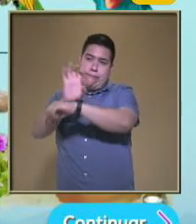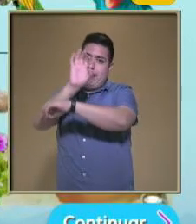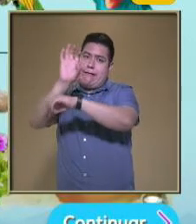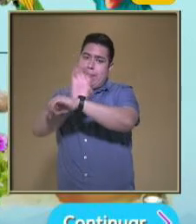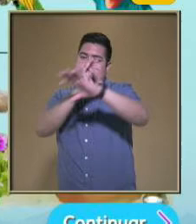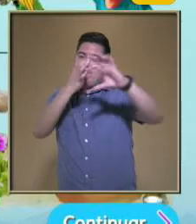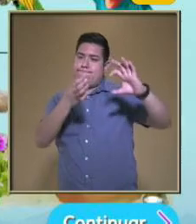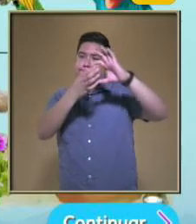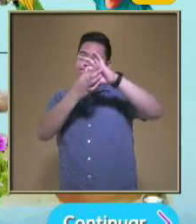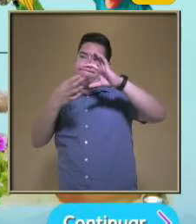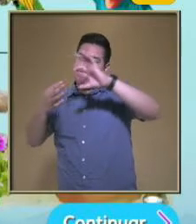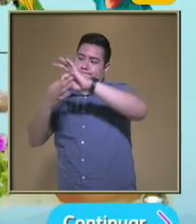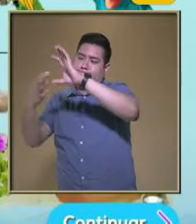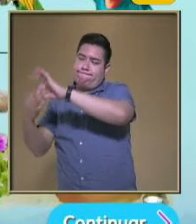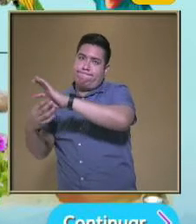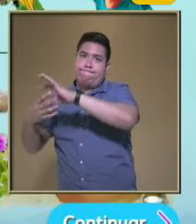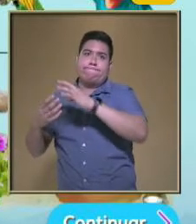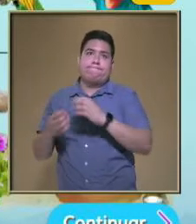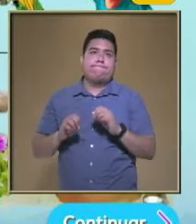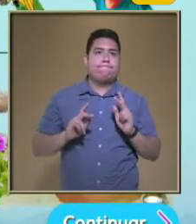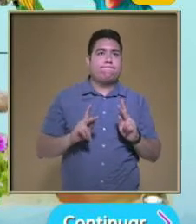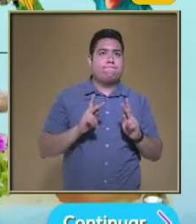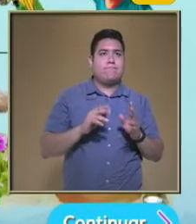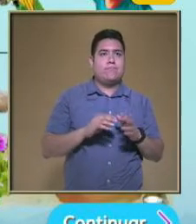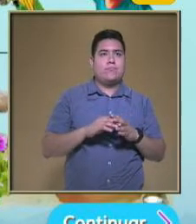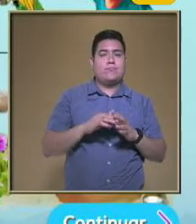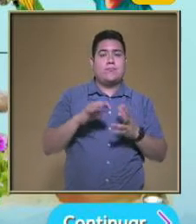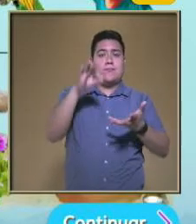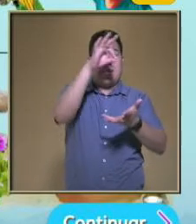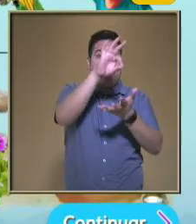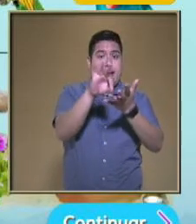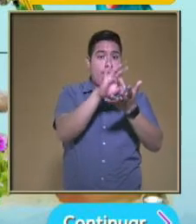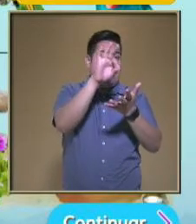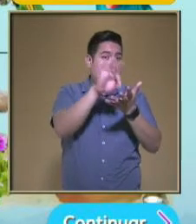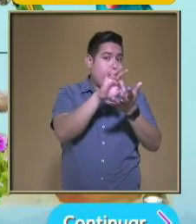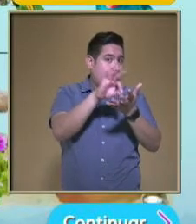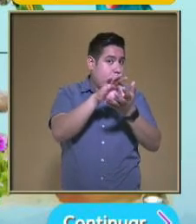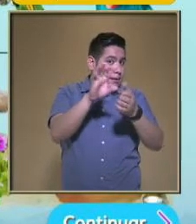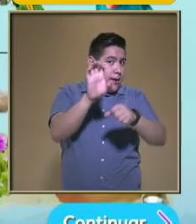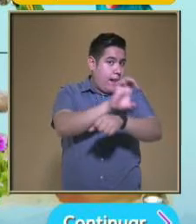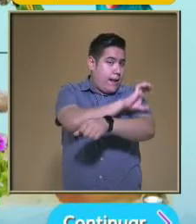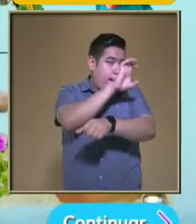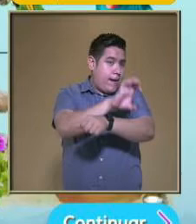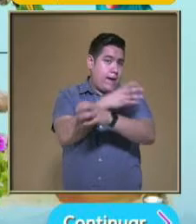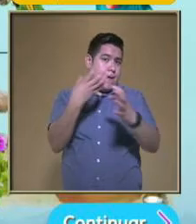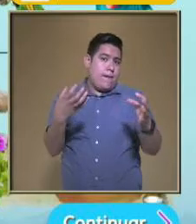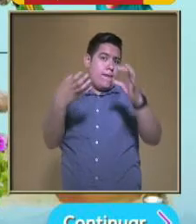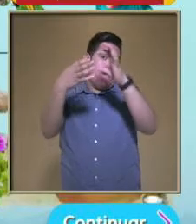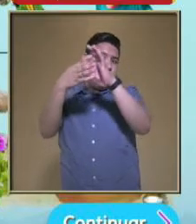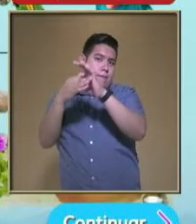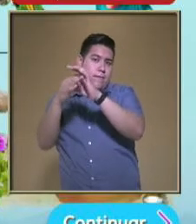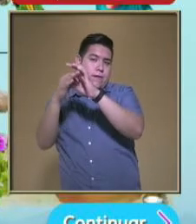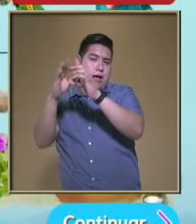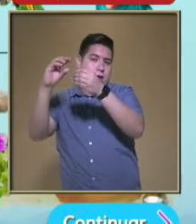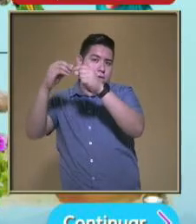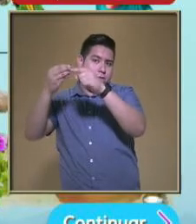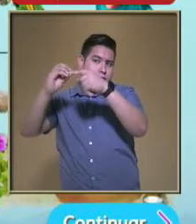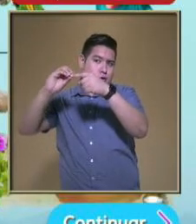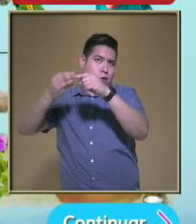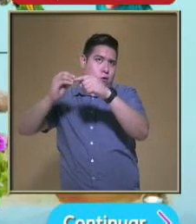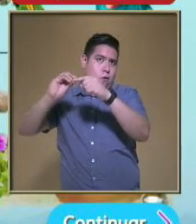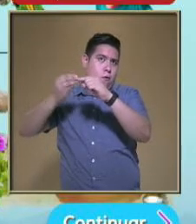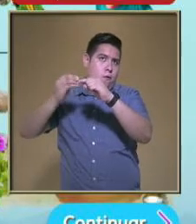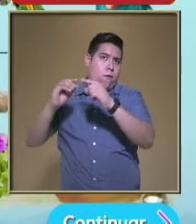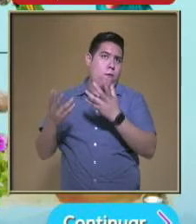La energía Nos quedamos En que Había unas bacterias Que necesitan Del frijol